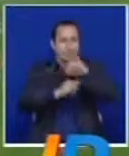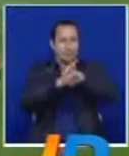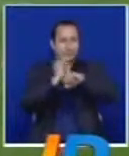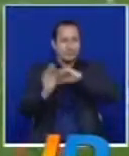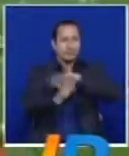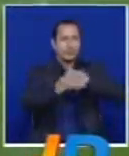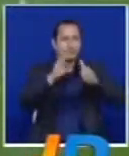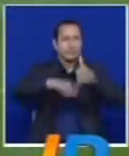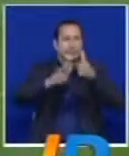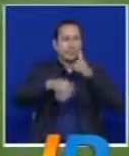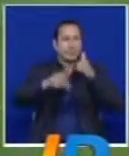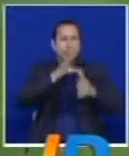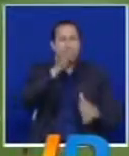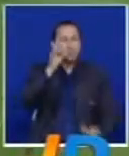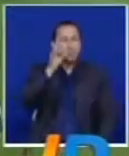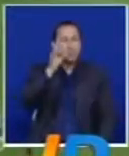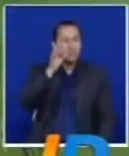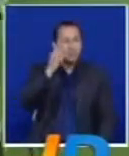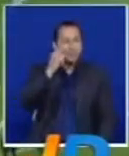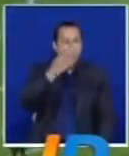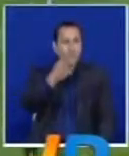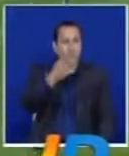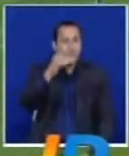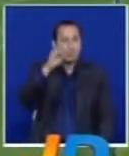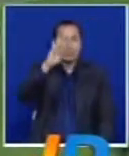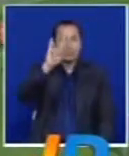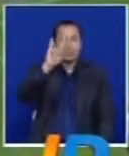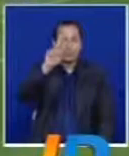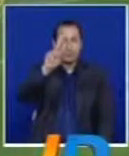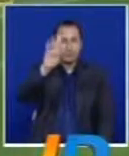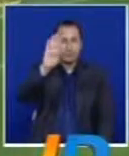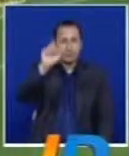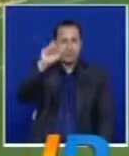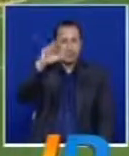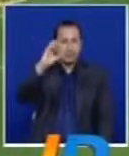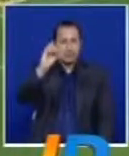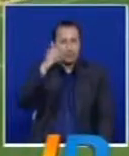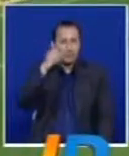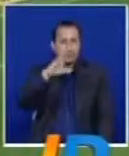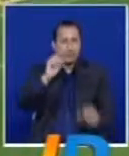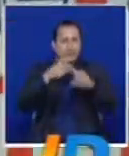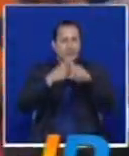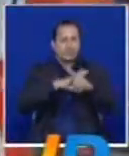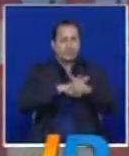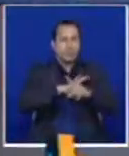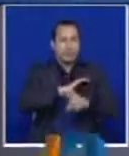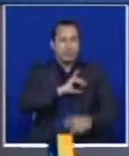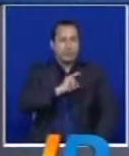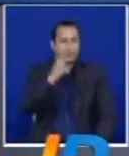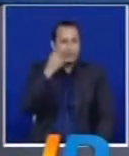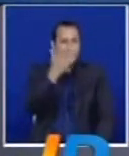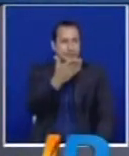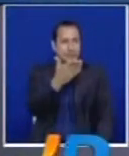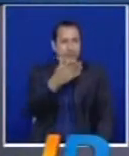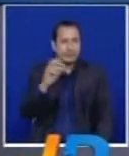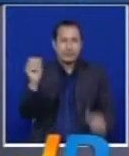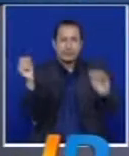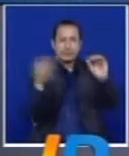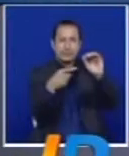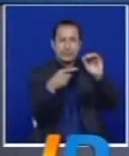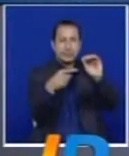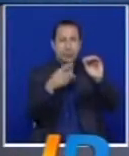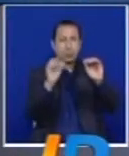Valencia. Y cerramos con Hernandarío. Hernandarío Burbano es Deportivo Cali. ¿Lo tiene muy presente? Pues aquí está. Marcó